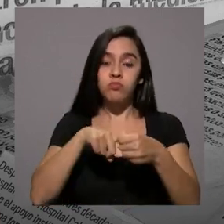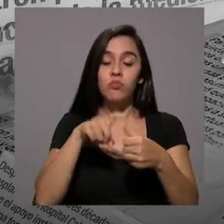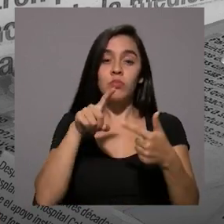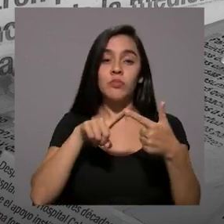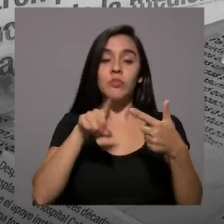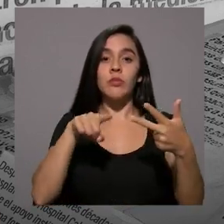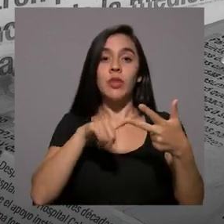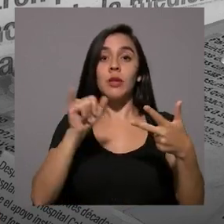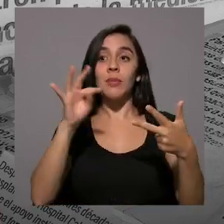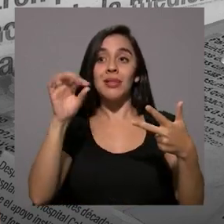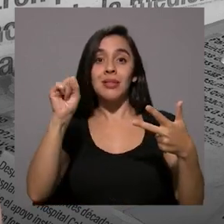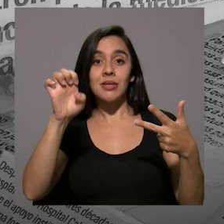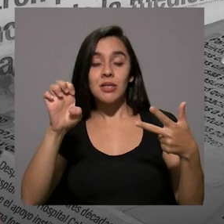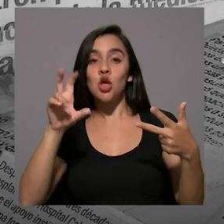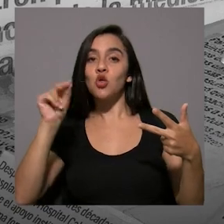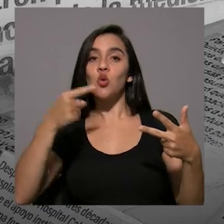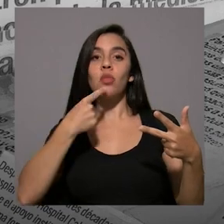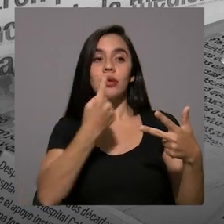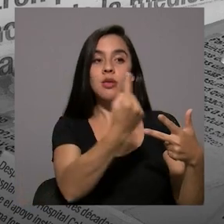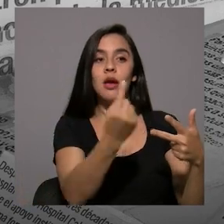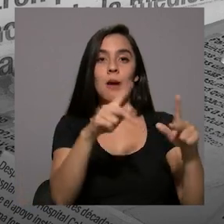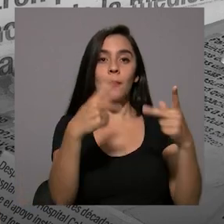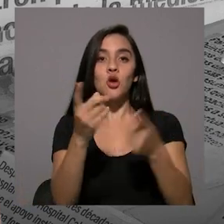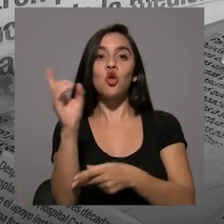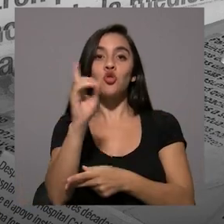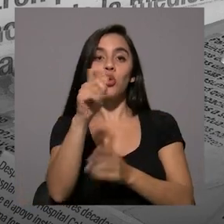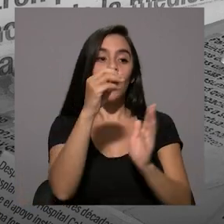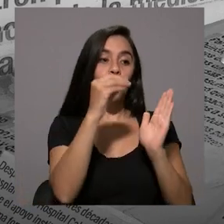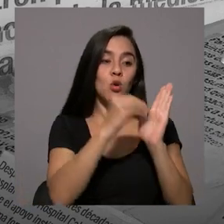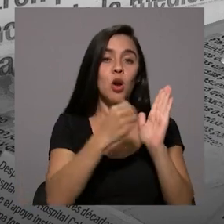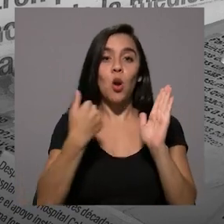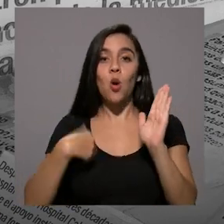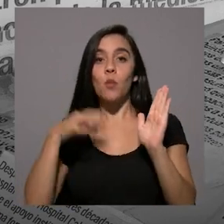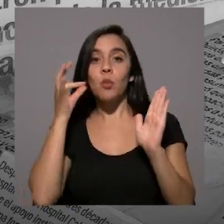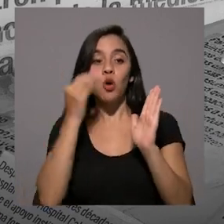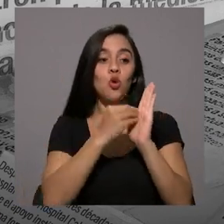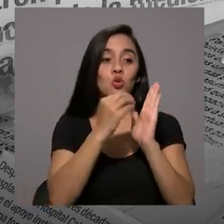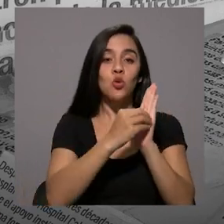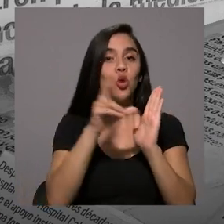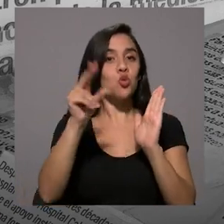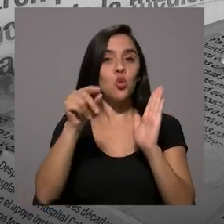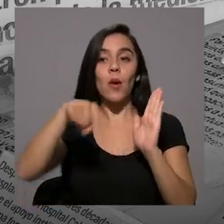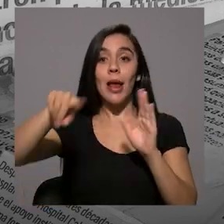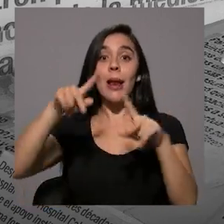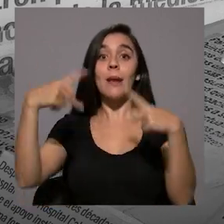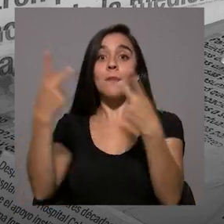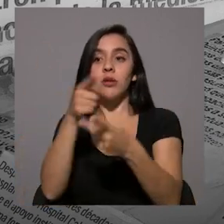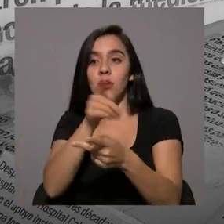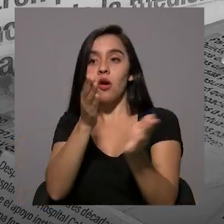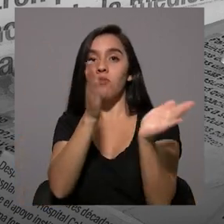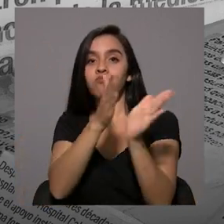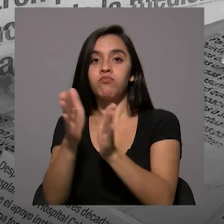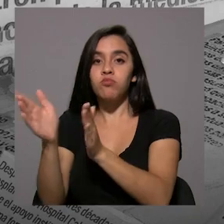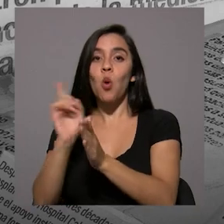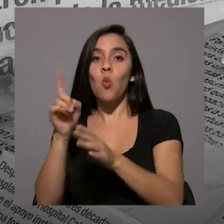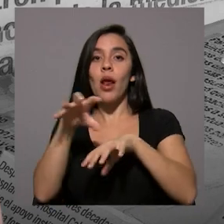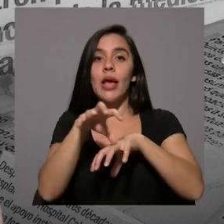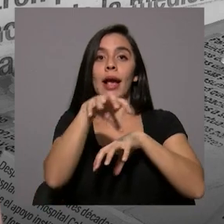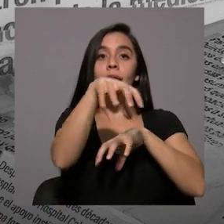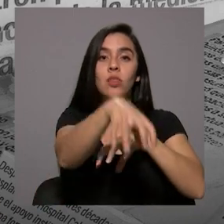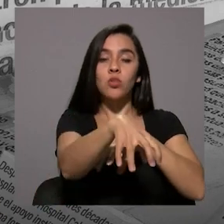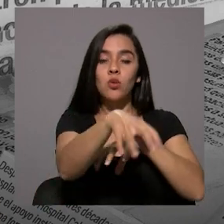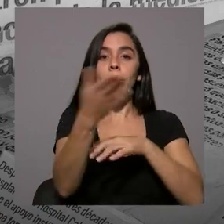también importante era que el tribunal no le decía a cada partido donde poner un hombre y una mujer, sino que el partido decidía en cuáles cantones